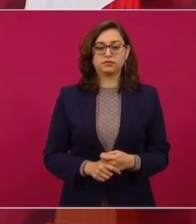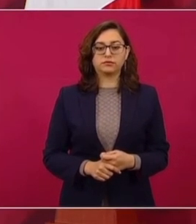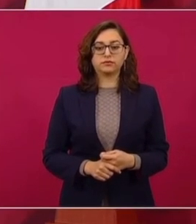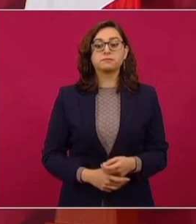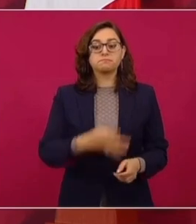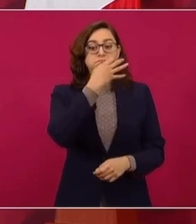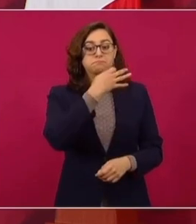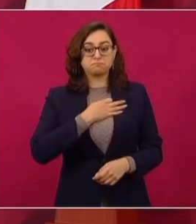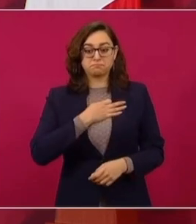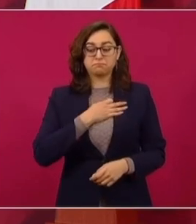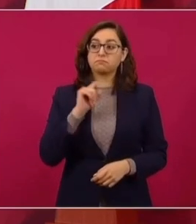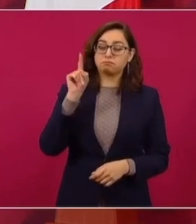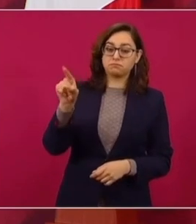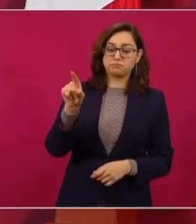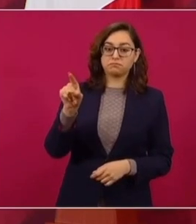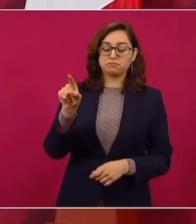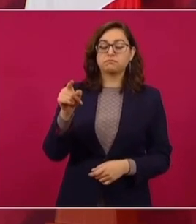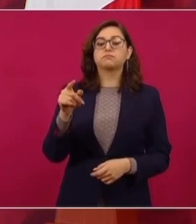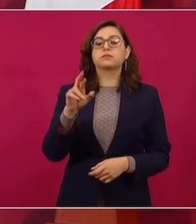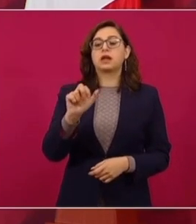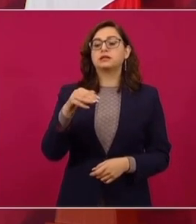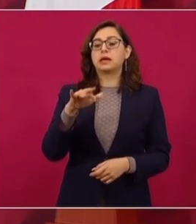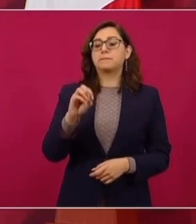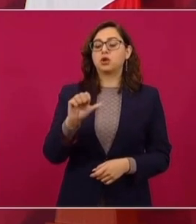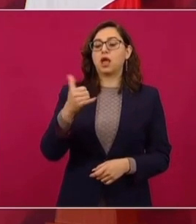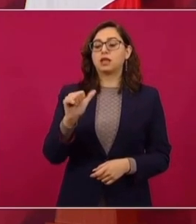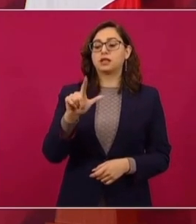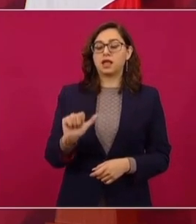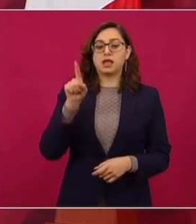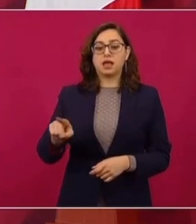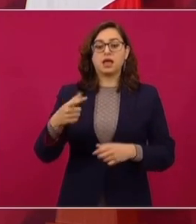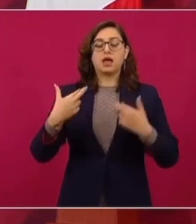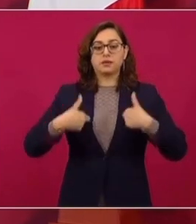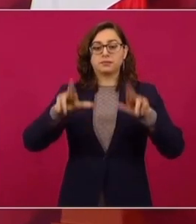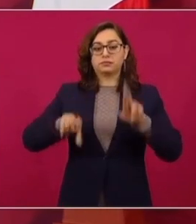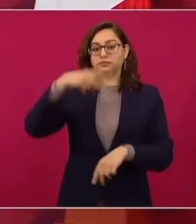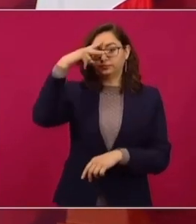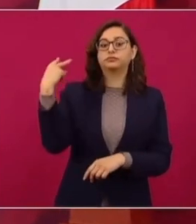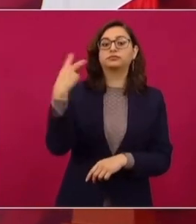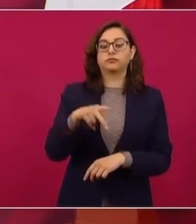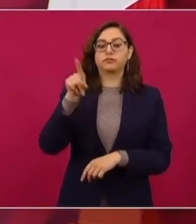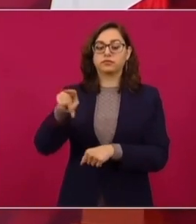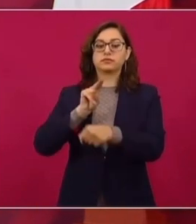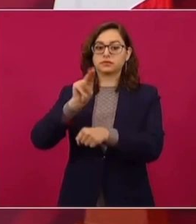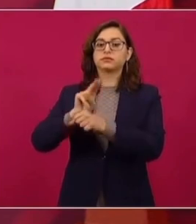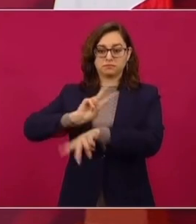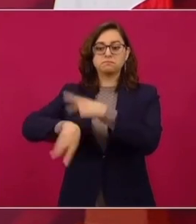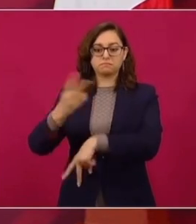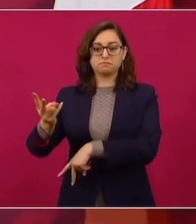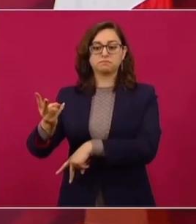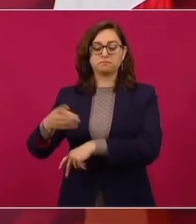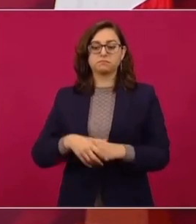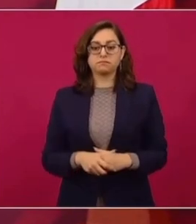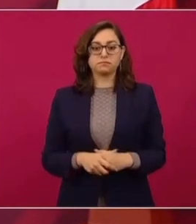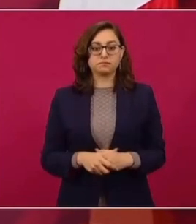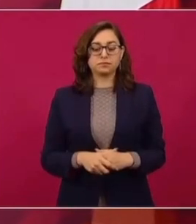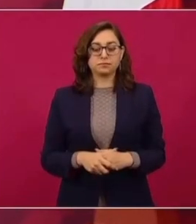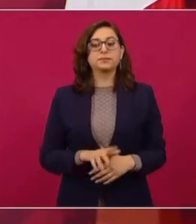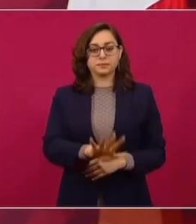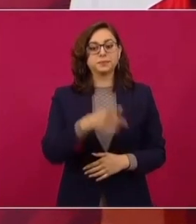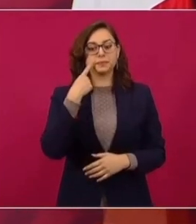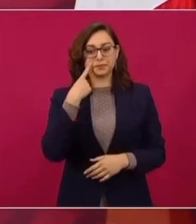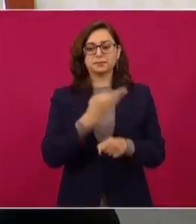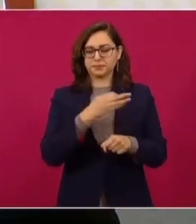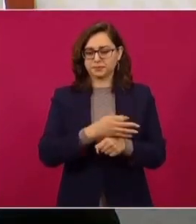Va a estar Ramiro Ayala, jefe de la Cancillería en la Embajada de México en Nicaragua. Es que, de una vez lo voy a decir.